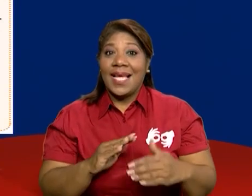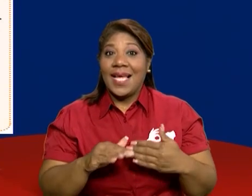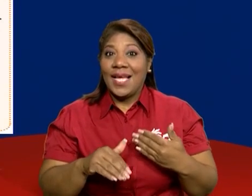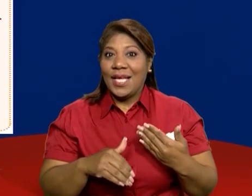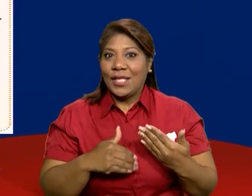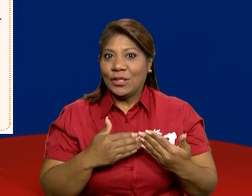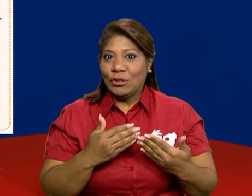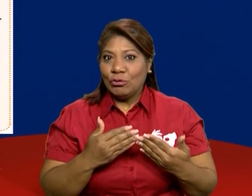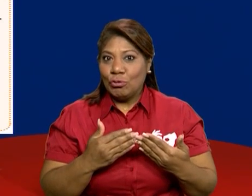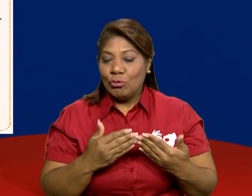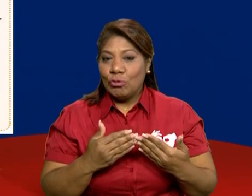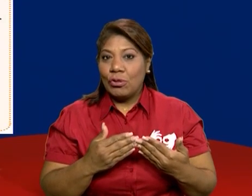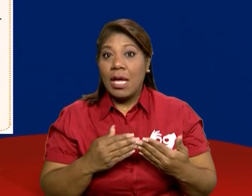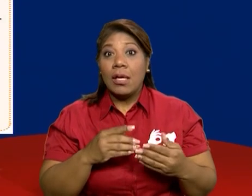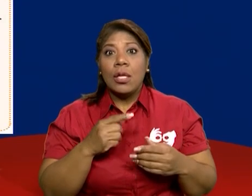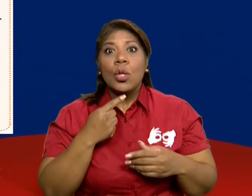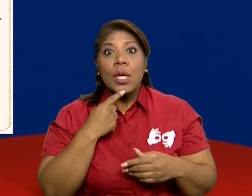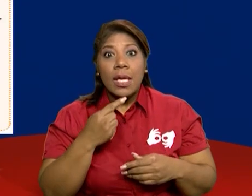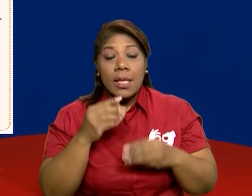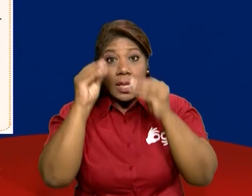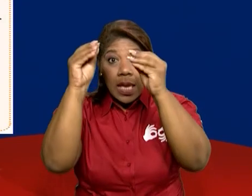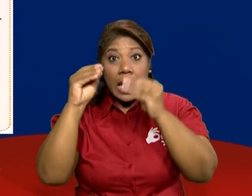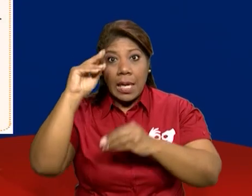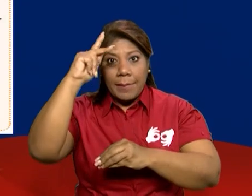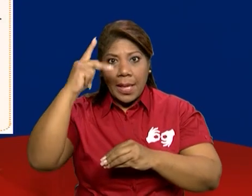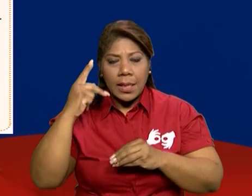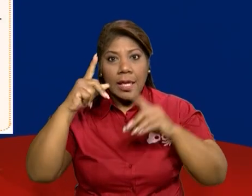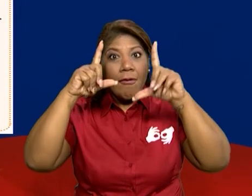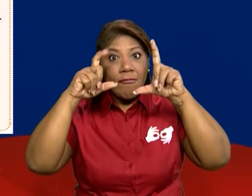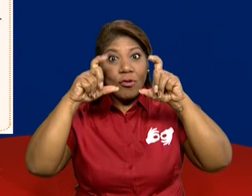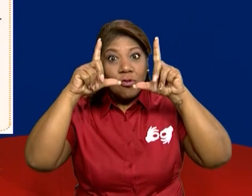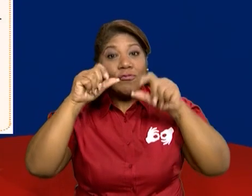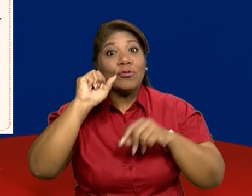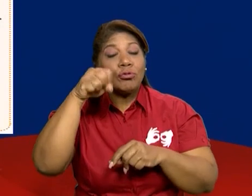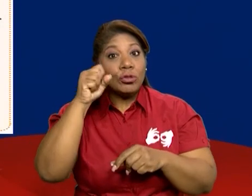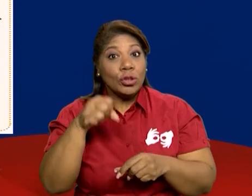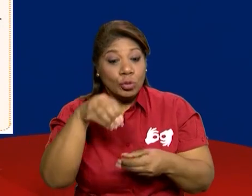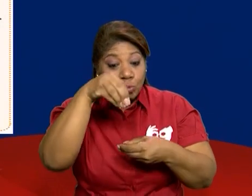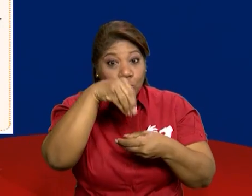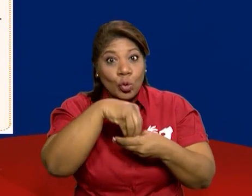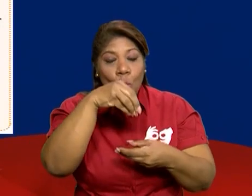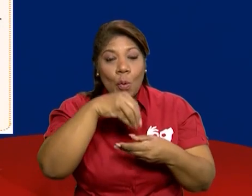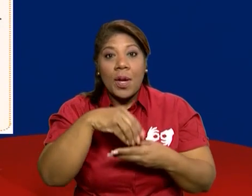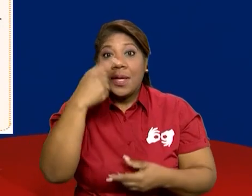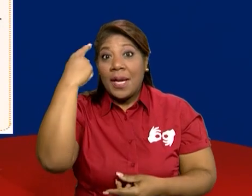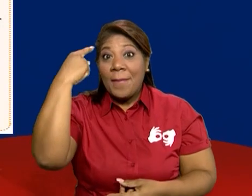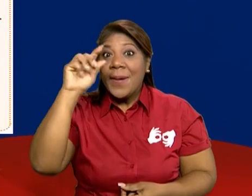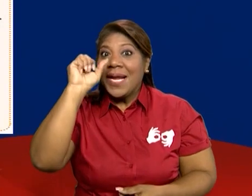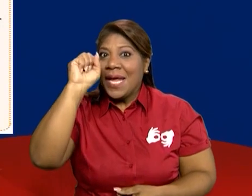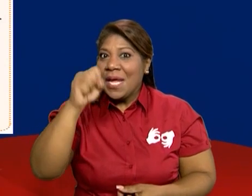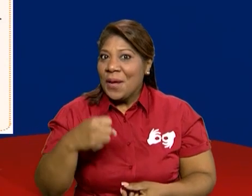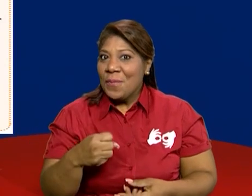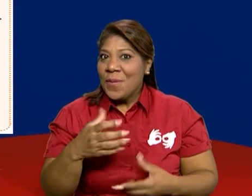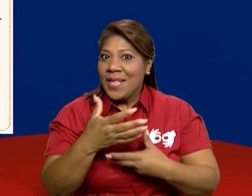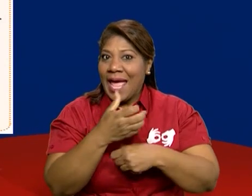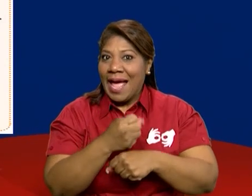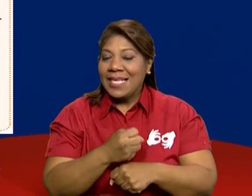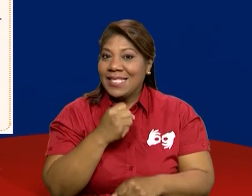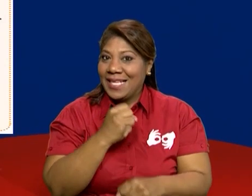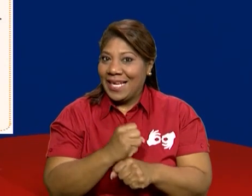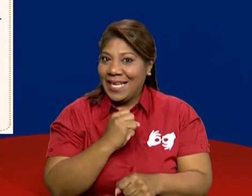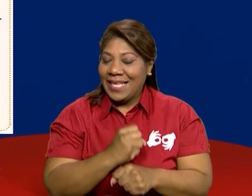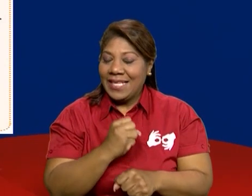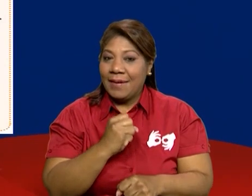un juego. Así que vamos a leer la primera actividad. Dice, completa las palabras que hacen falta en el